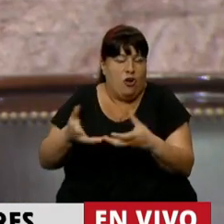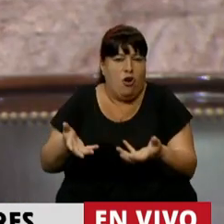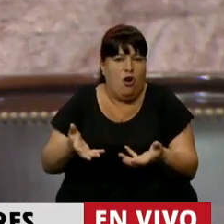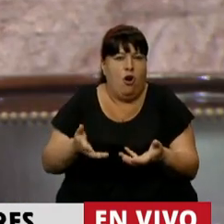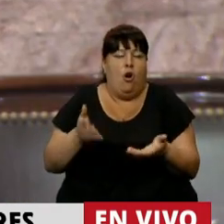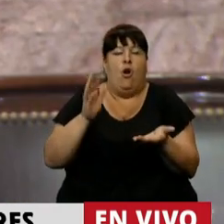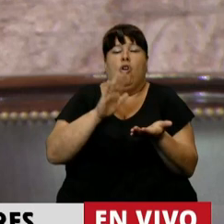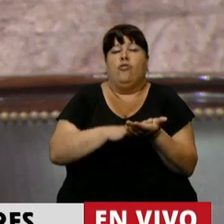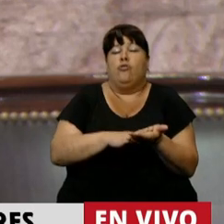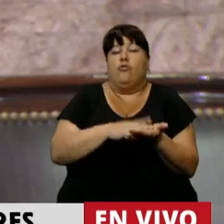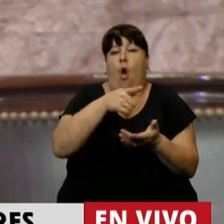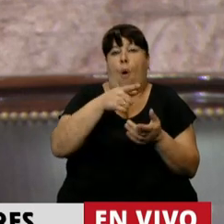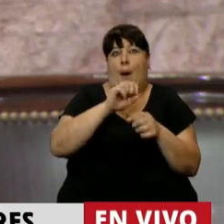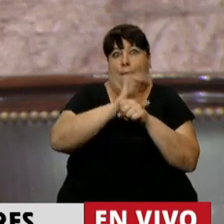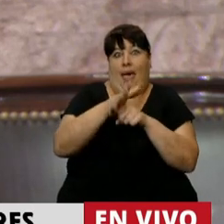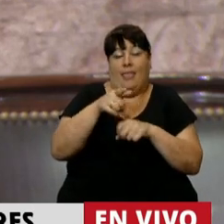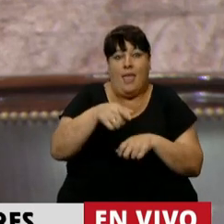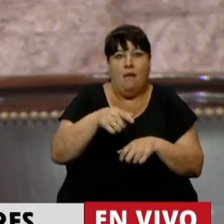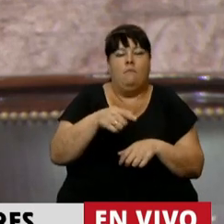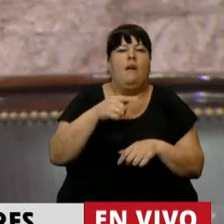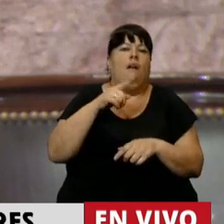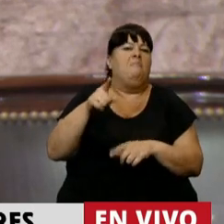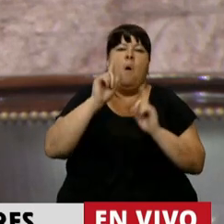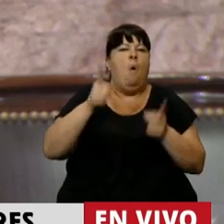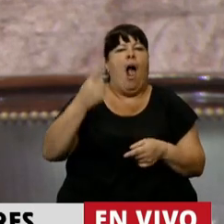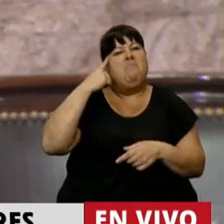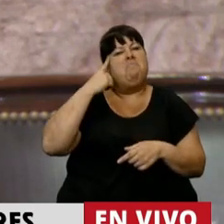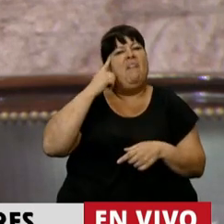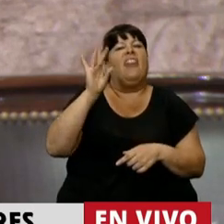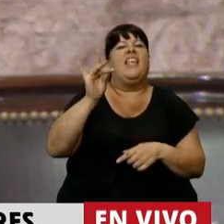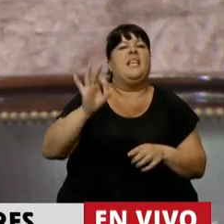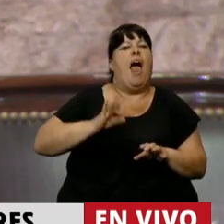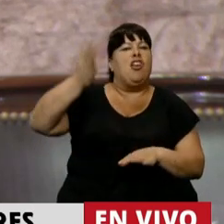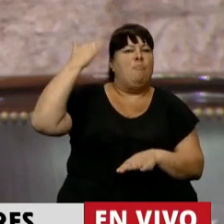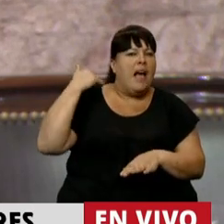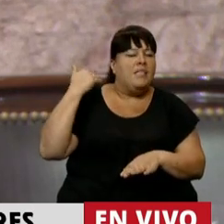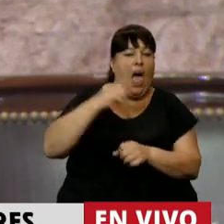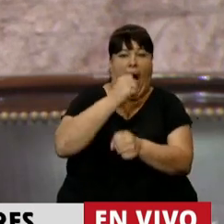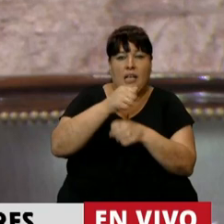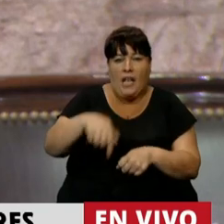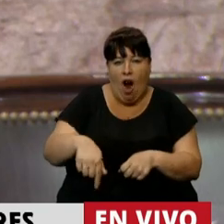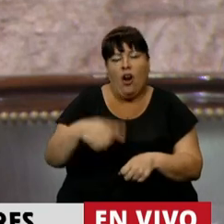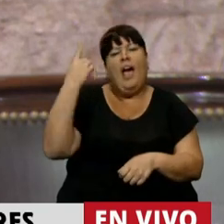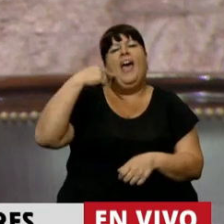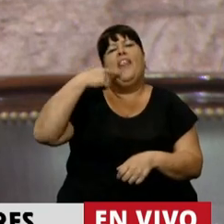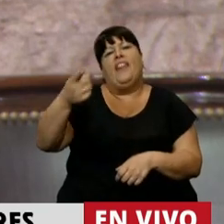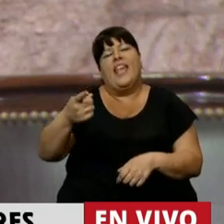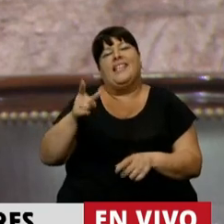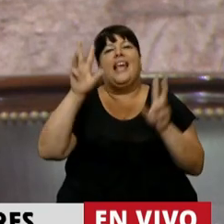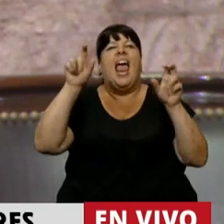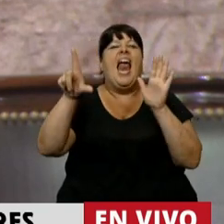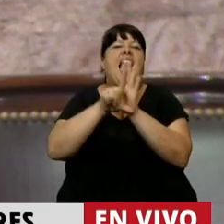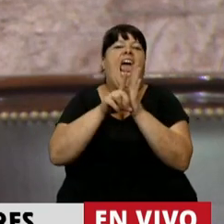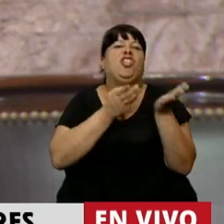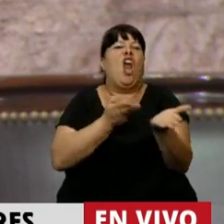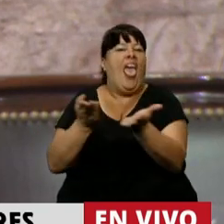frente a la pandemia, los hizo cambiar de esa idea de diciembre del año pasado que decían en la mal llamada